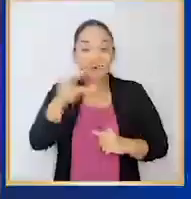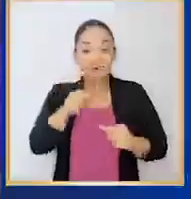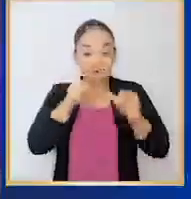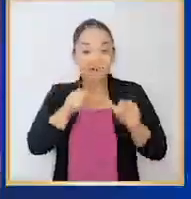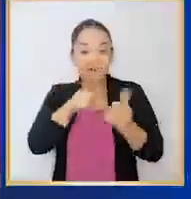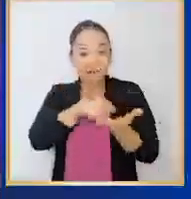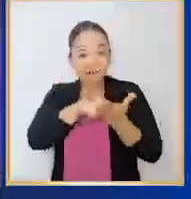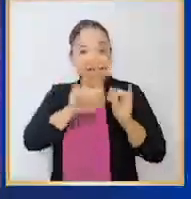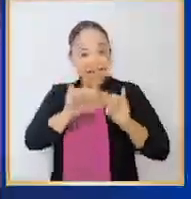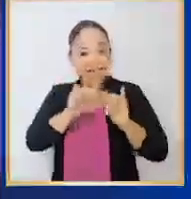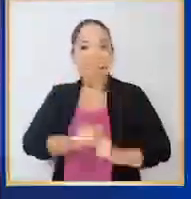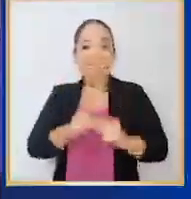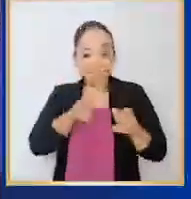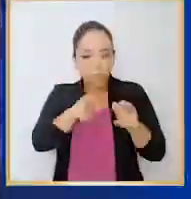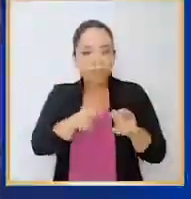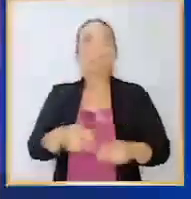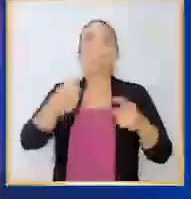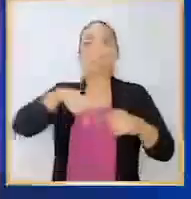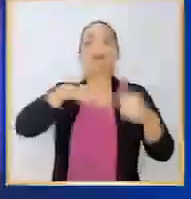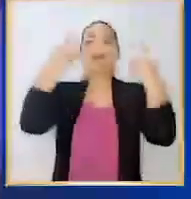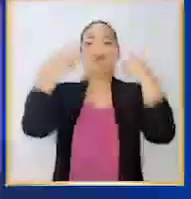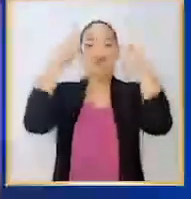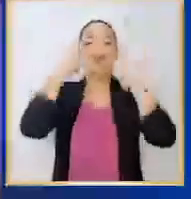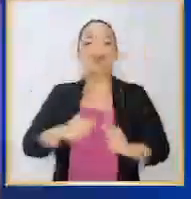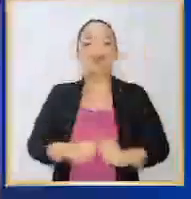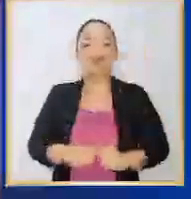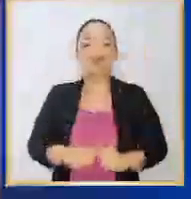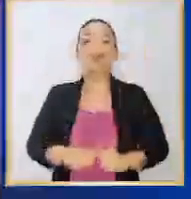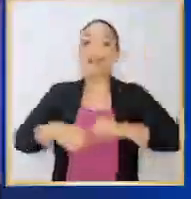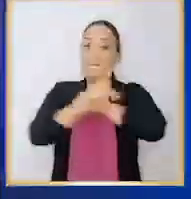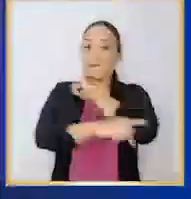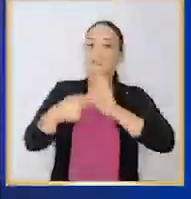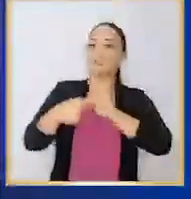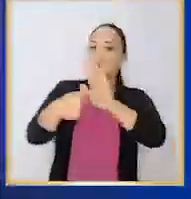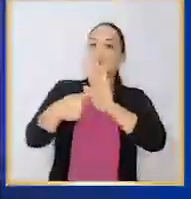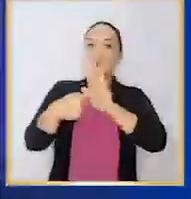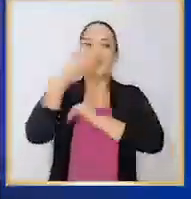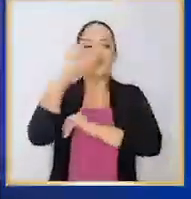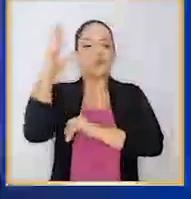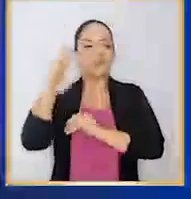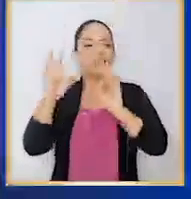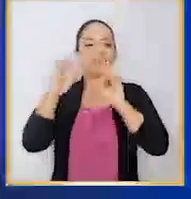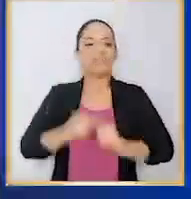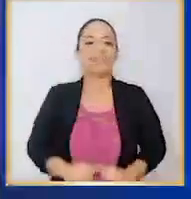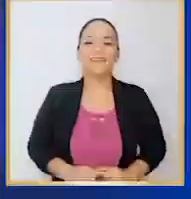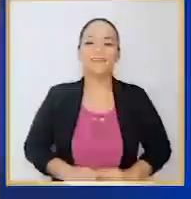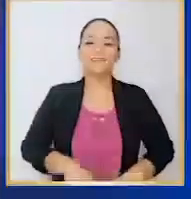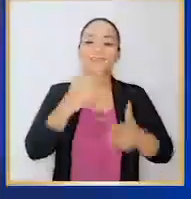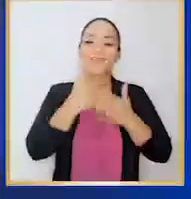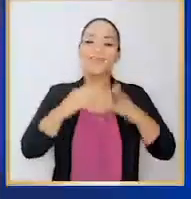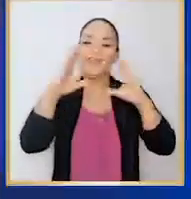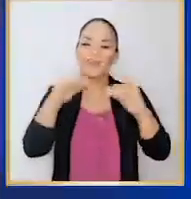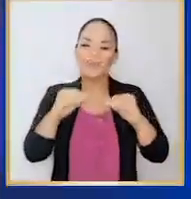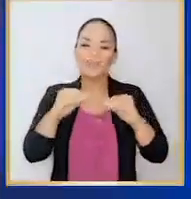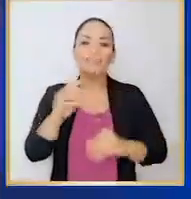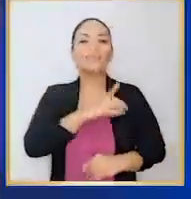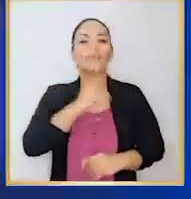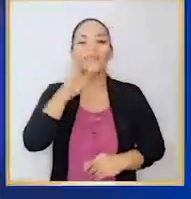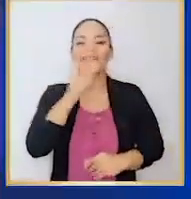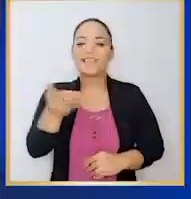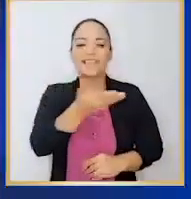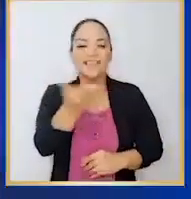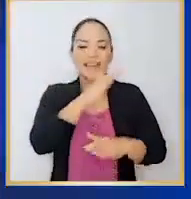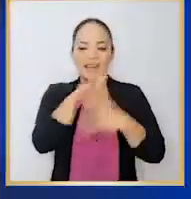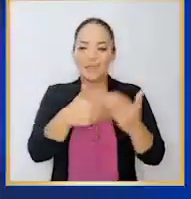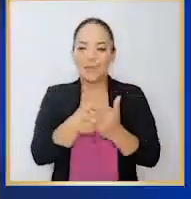vamos a llegar a ocupar el lugar que merece Costa Rica. Muy buenas noches, que Dios